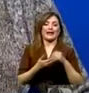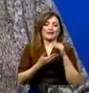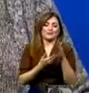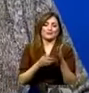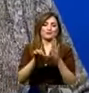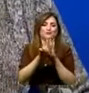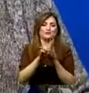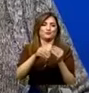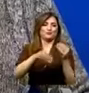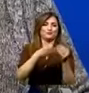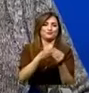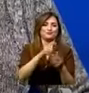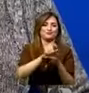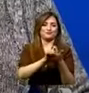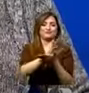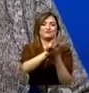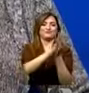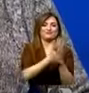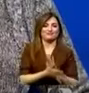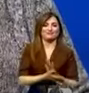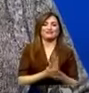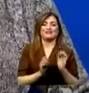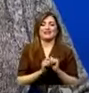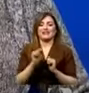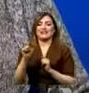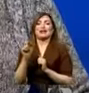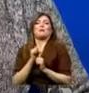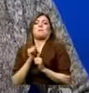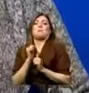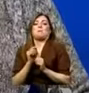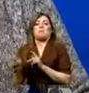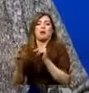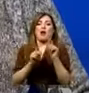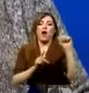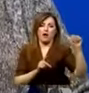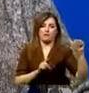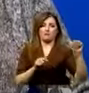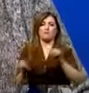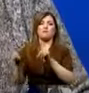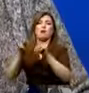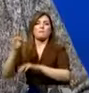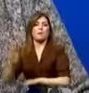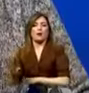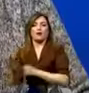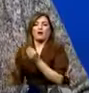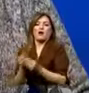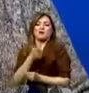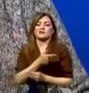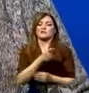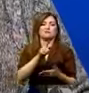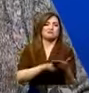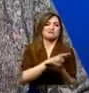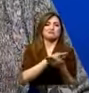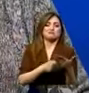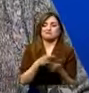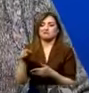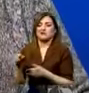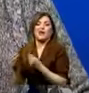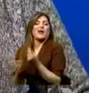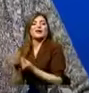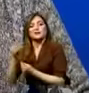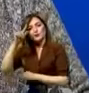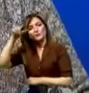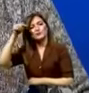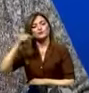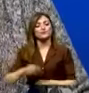a la ley de atracción de inversiones. A eso se suma que aprobaron darle camino o vía a estos dos proyectos que buscan mandar abajo